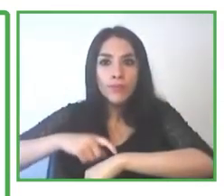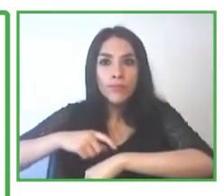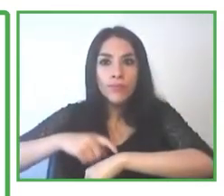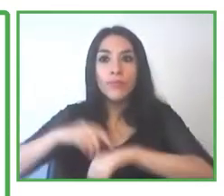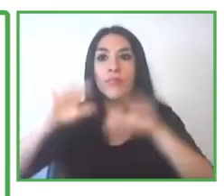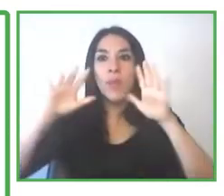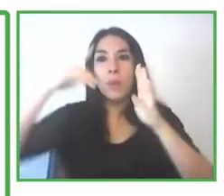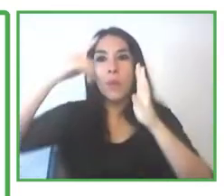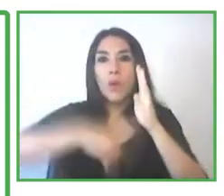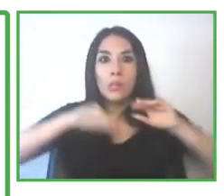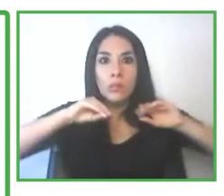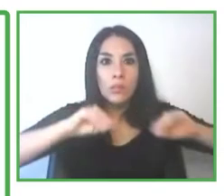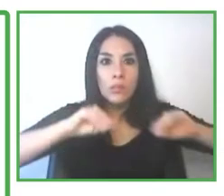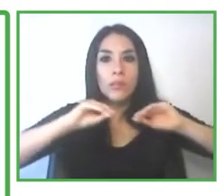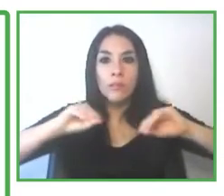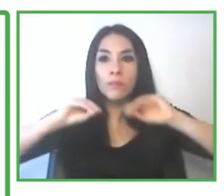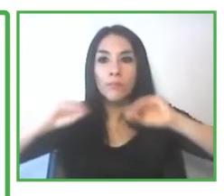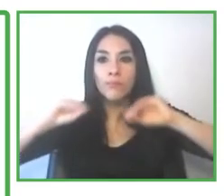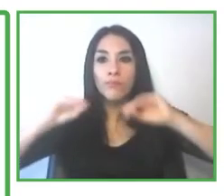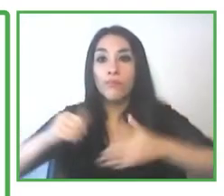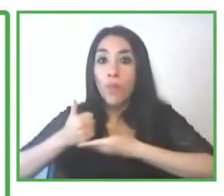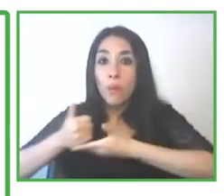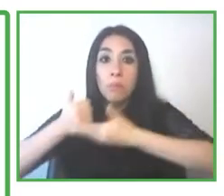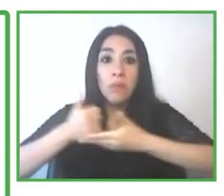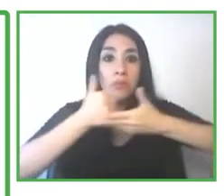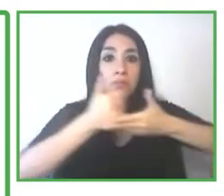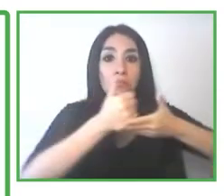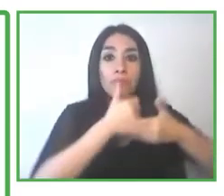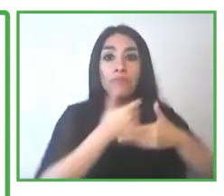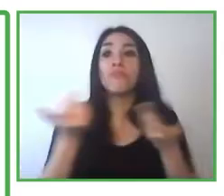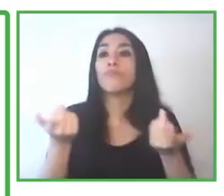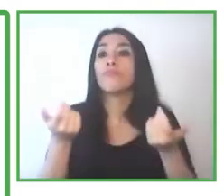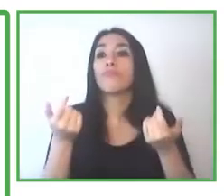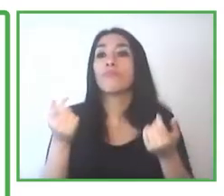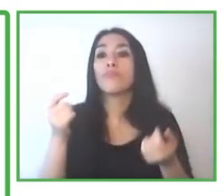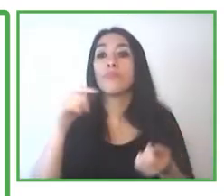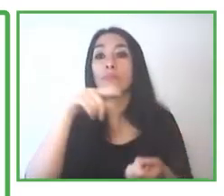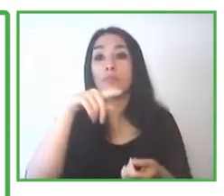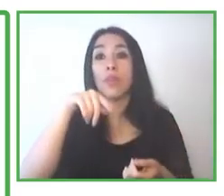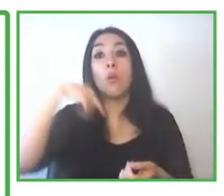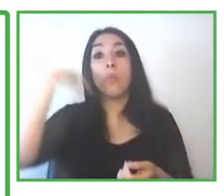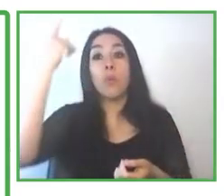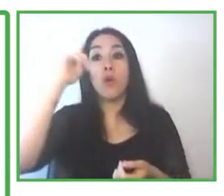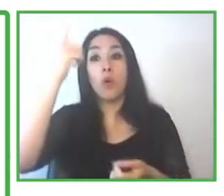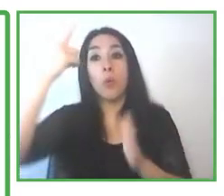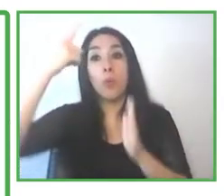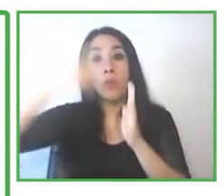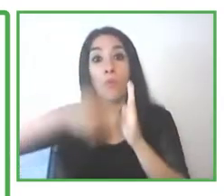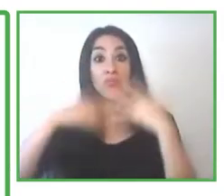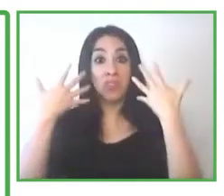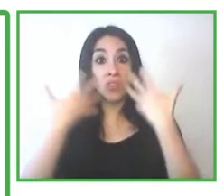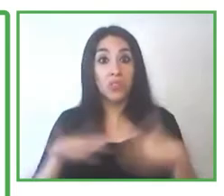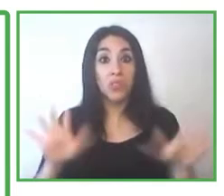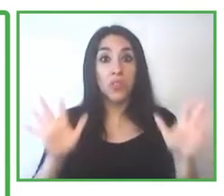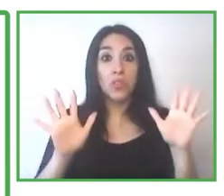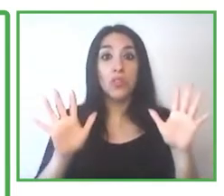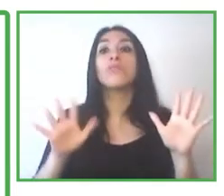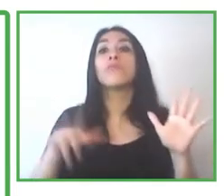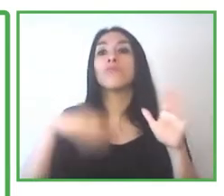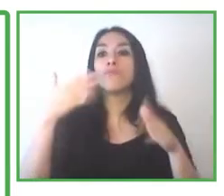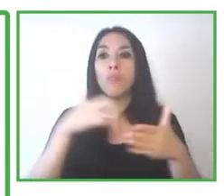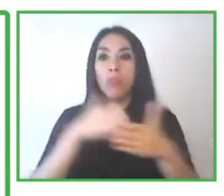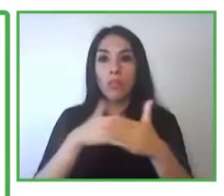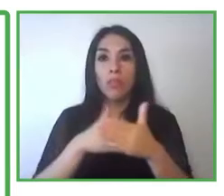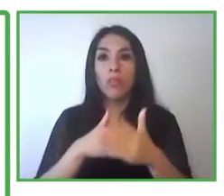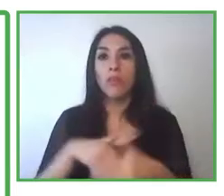apoyo de mentores y socios. Al final del programa, se encuentran listos para replicar su modelo y además